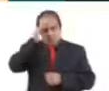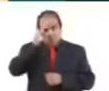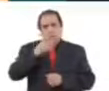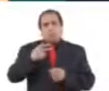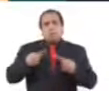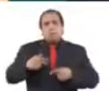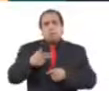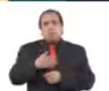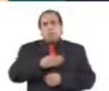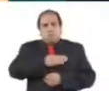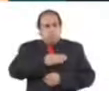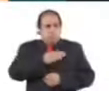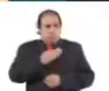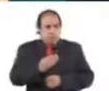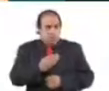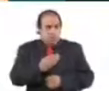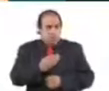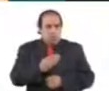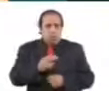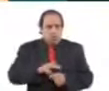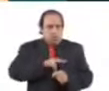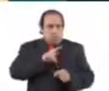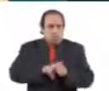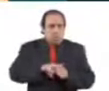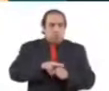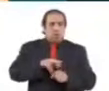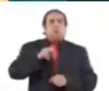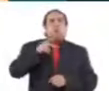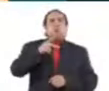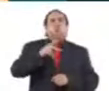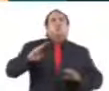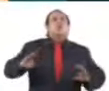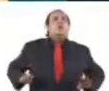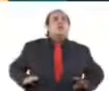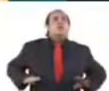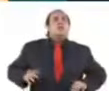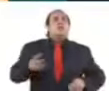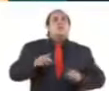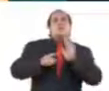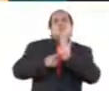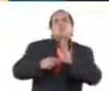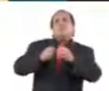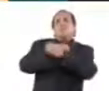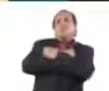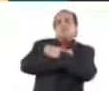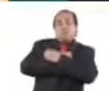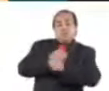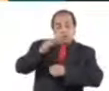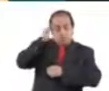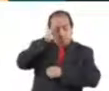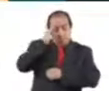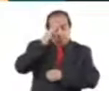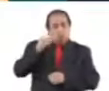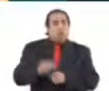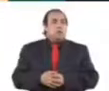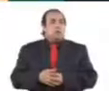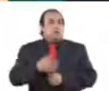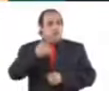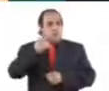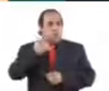comportamiento es reflejo de su educación. Por eso, creemos que el combate a los